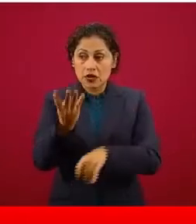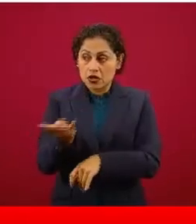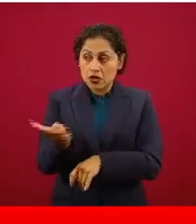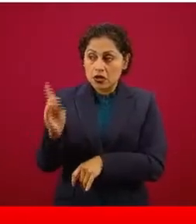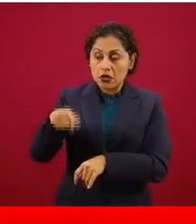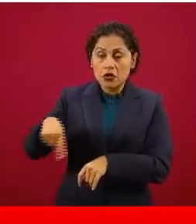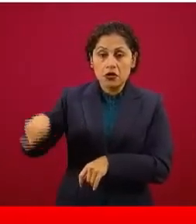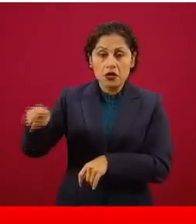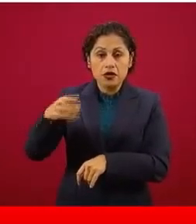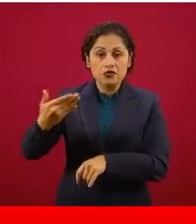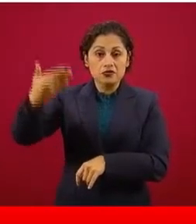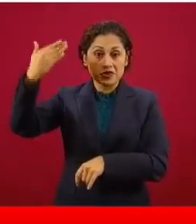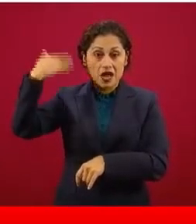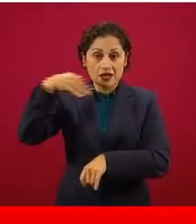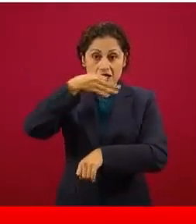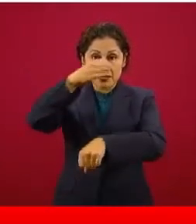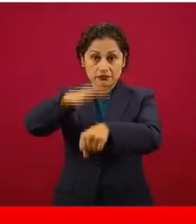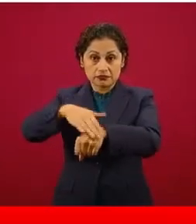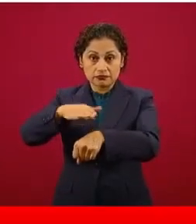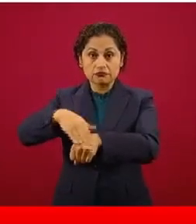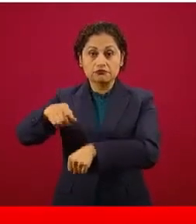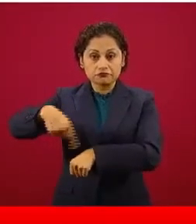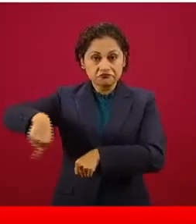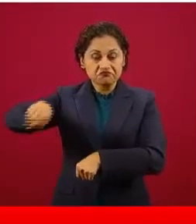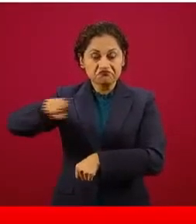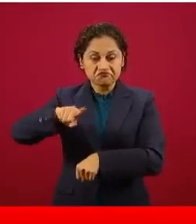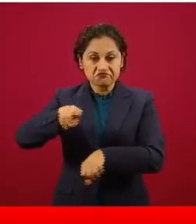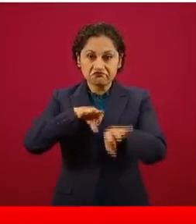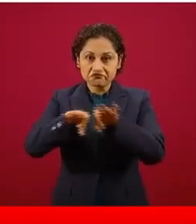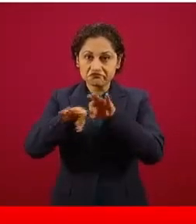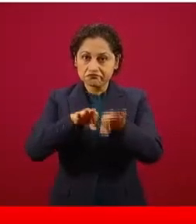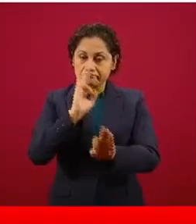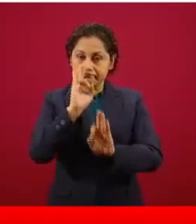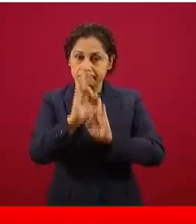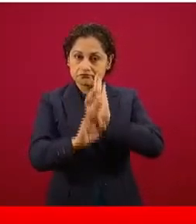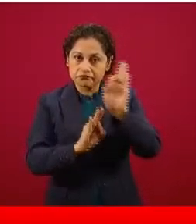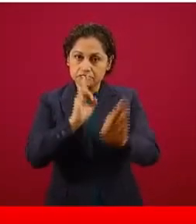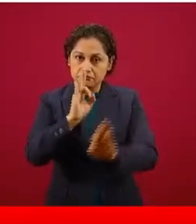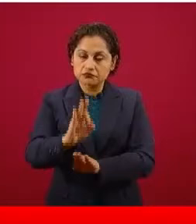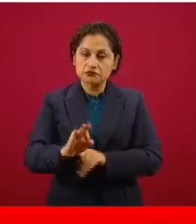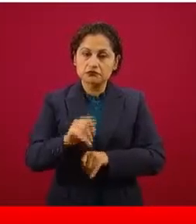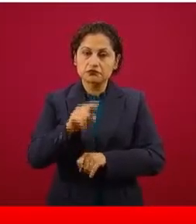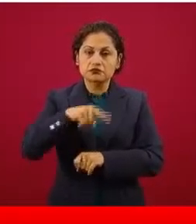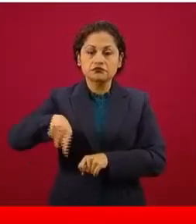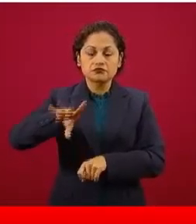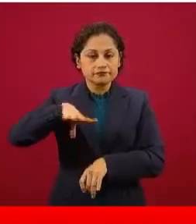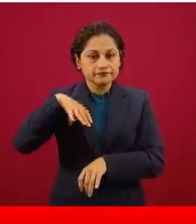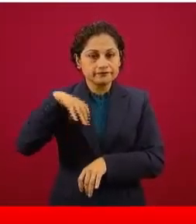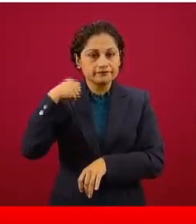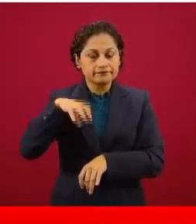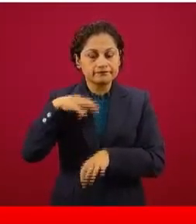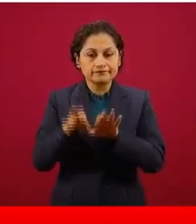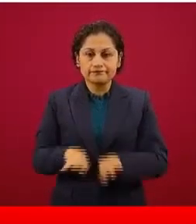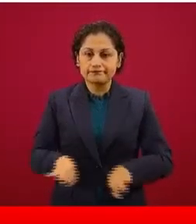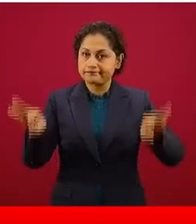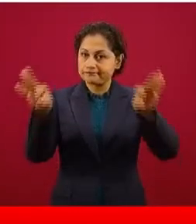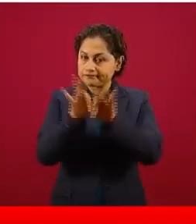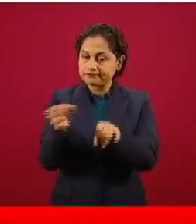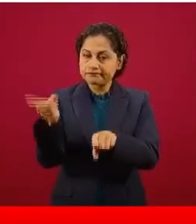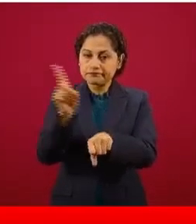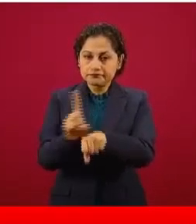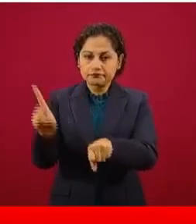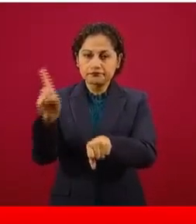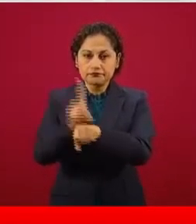convocatoria y que de forma voluntaria dedicaron un esfuerzo muy importante todos los días